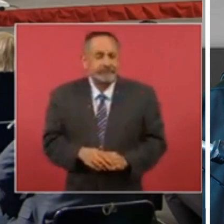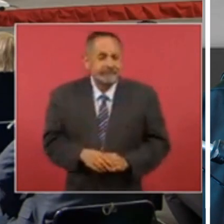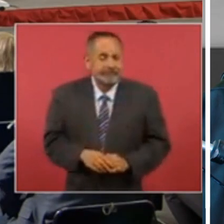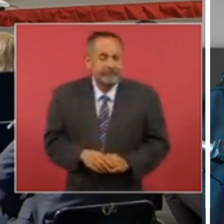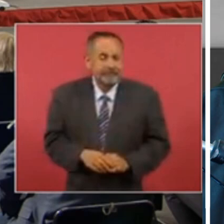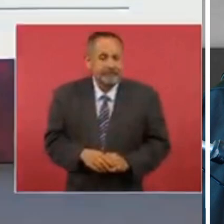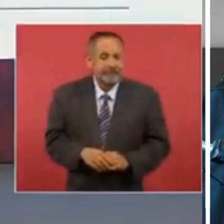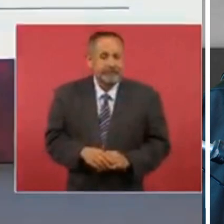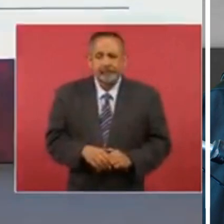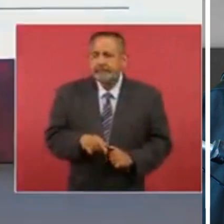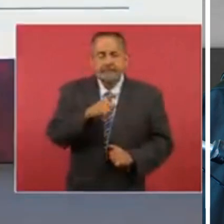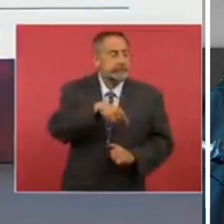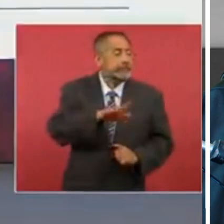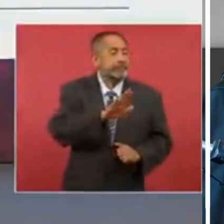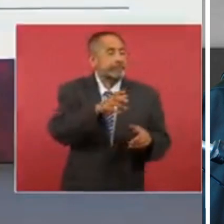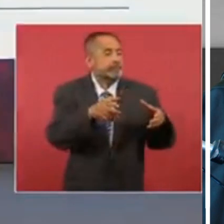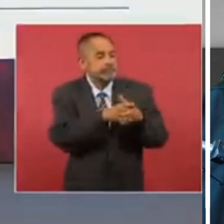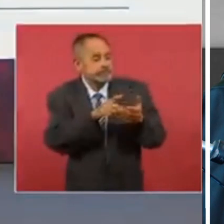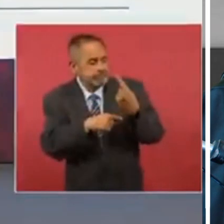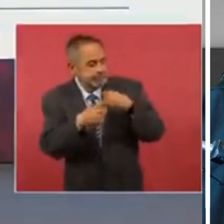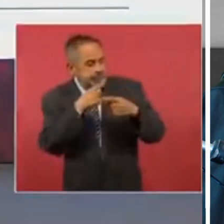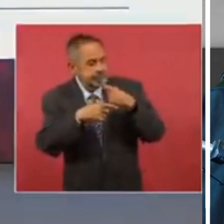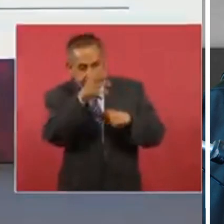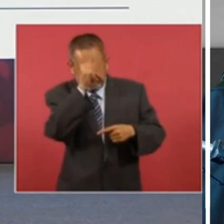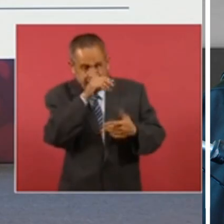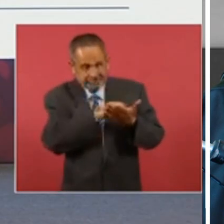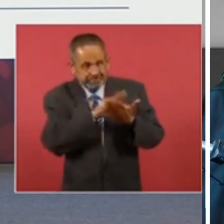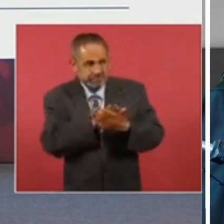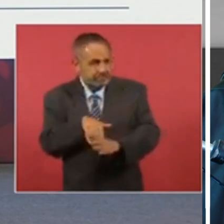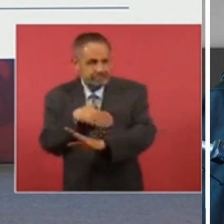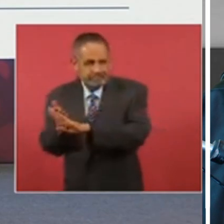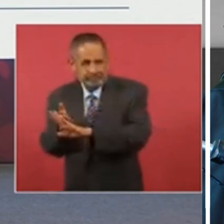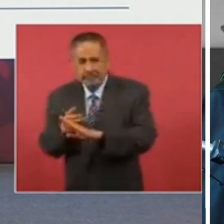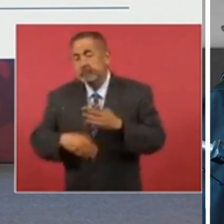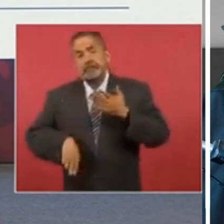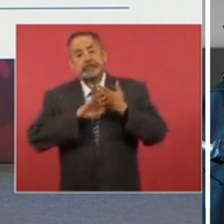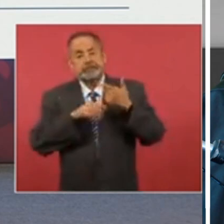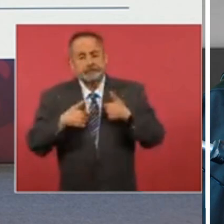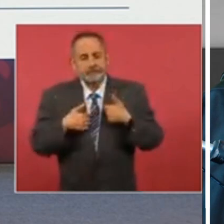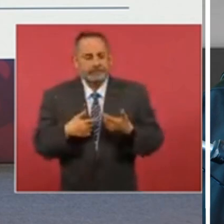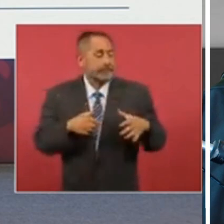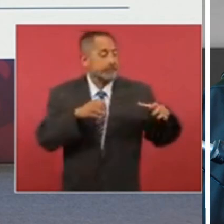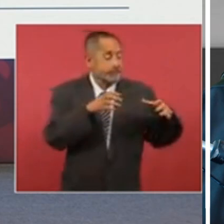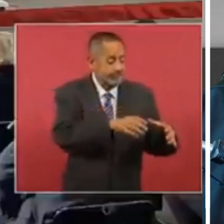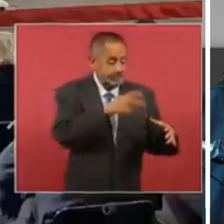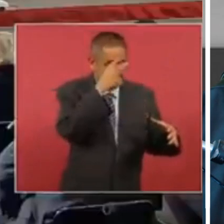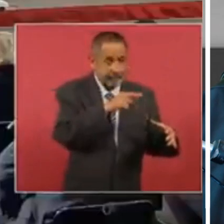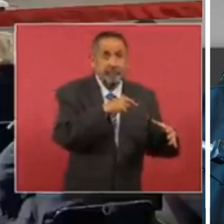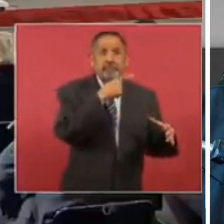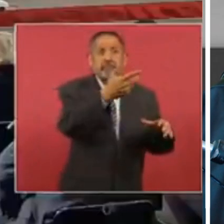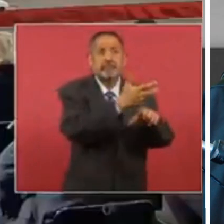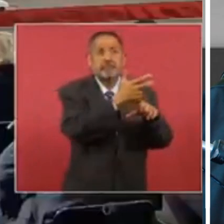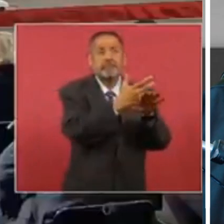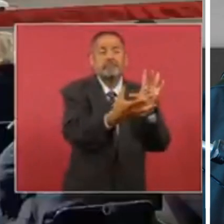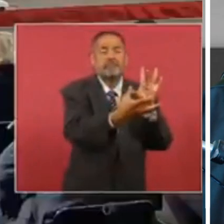Unidos invadan a México para combatir a los cárteles. El presidente